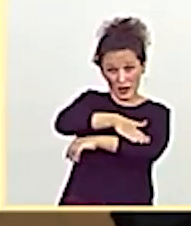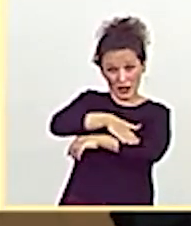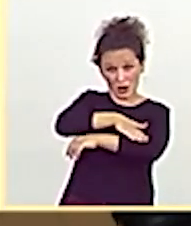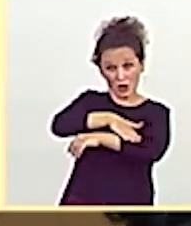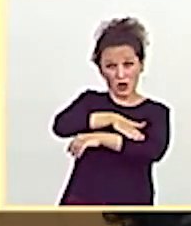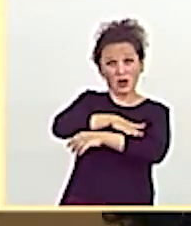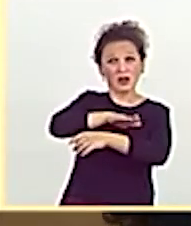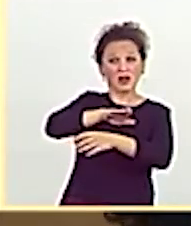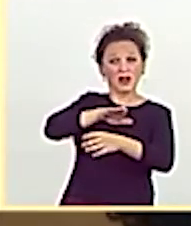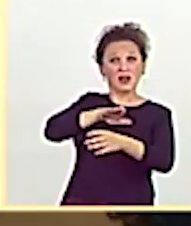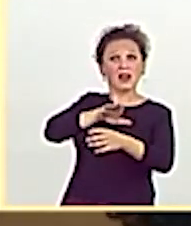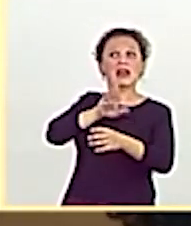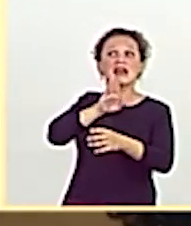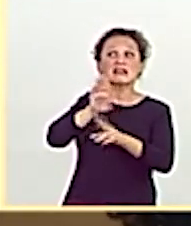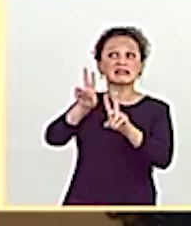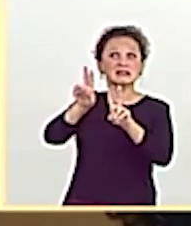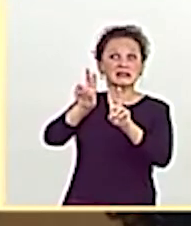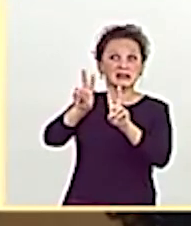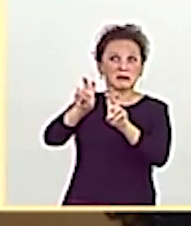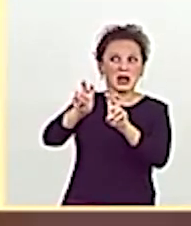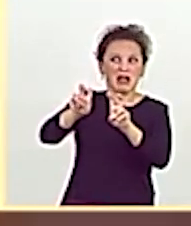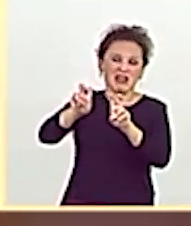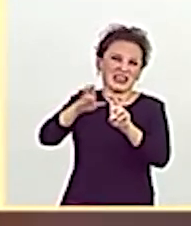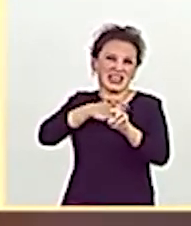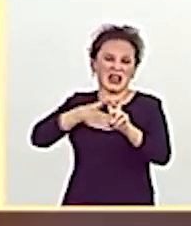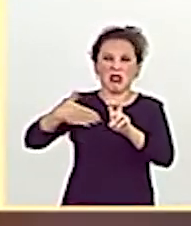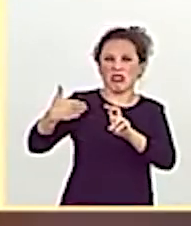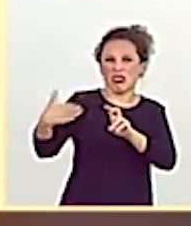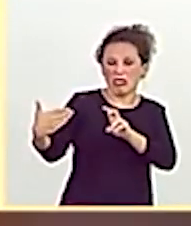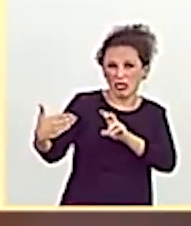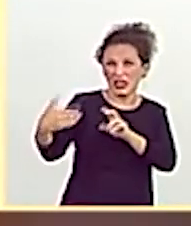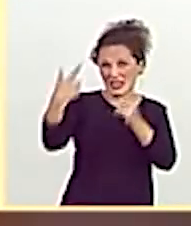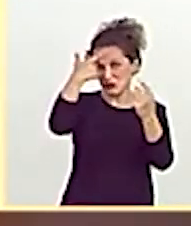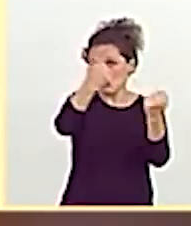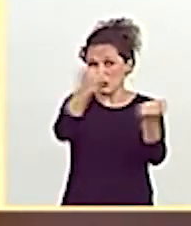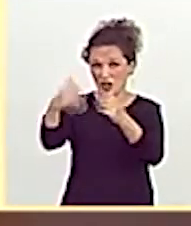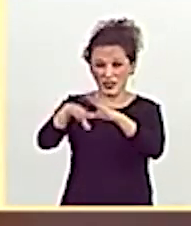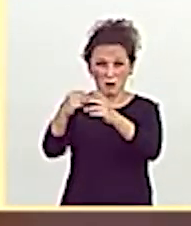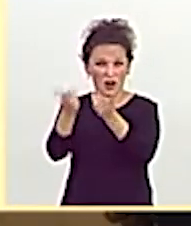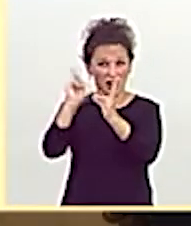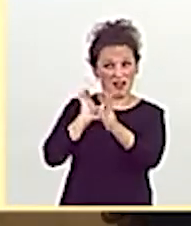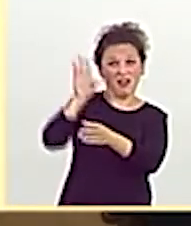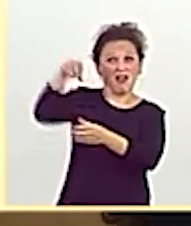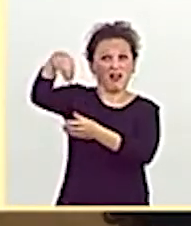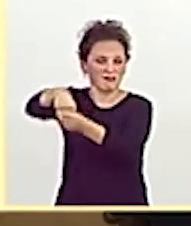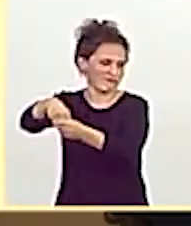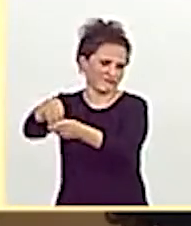inmundicia en la que ustedes pretenden convertir las instituciones democráticas, se equivoca, señoría.